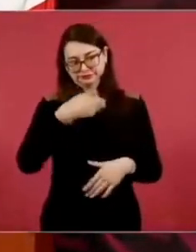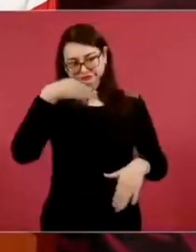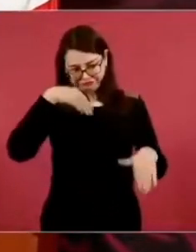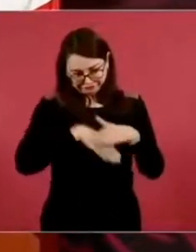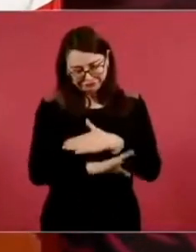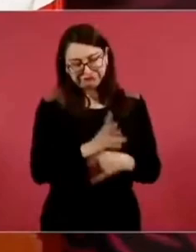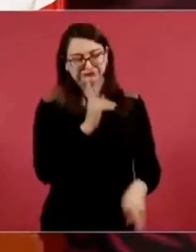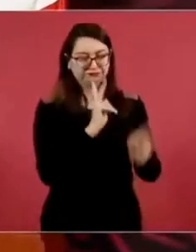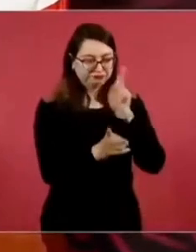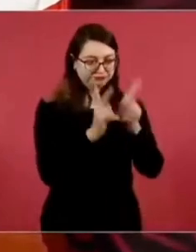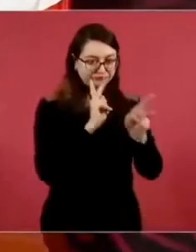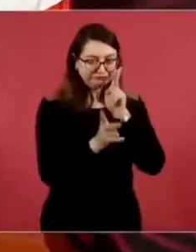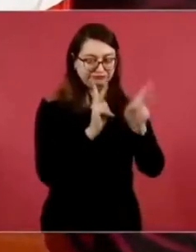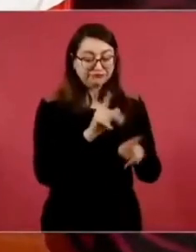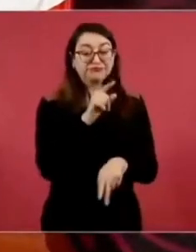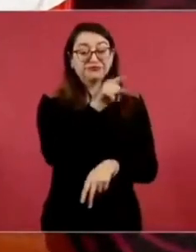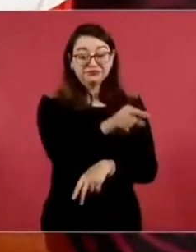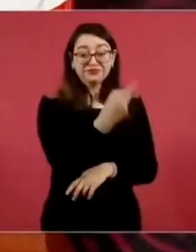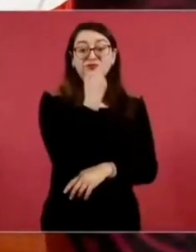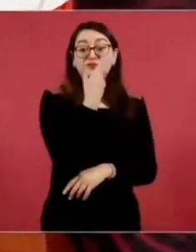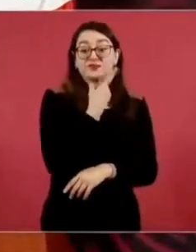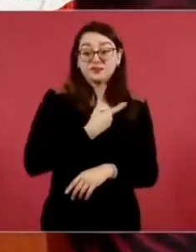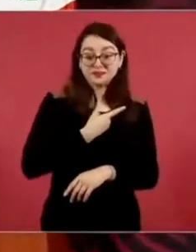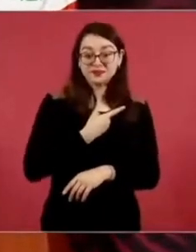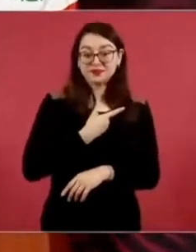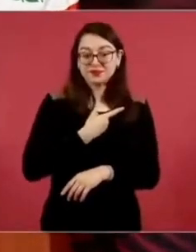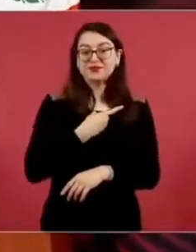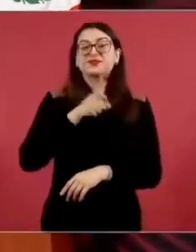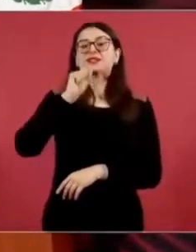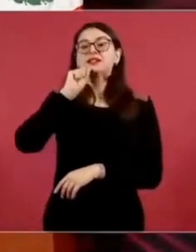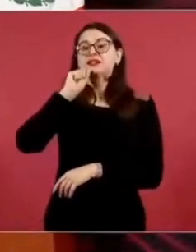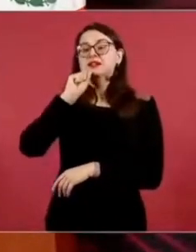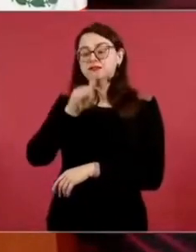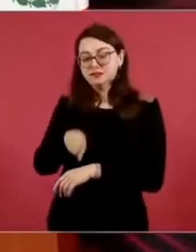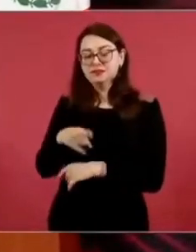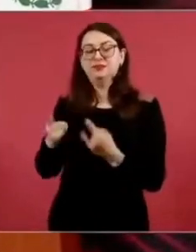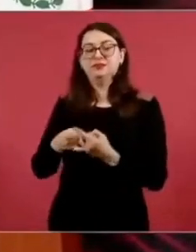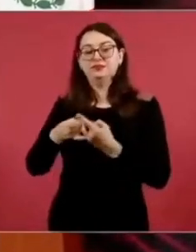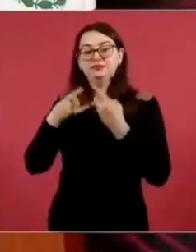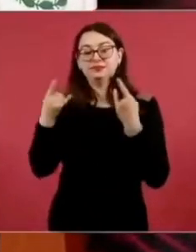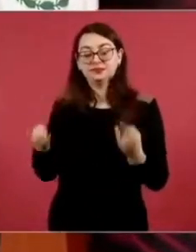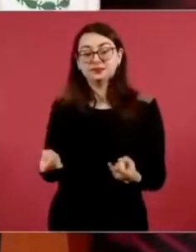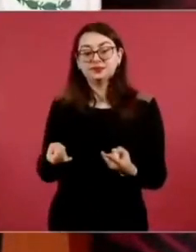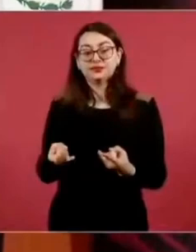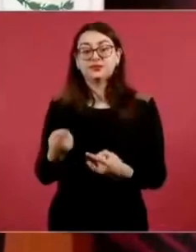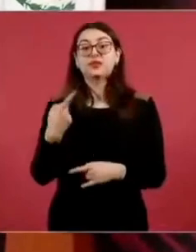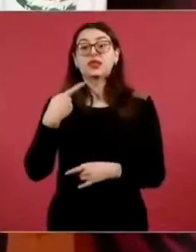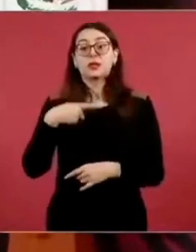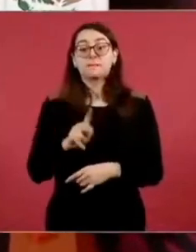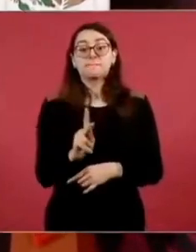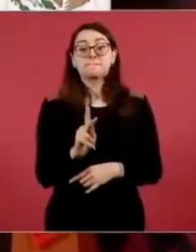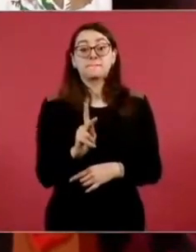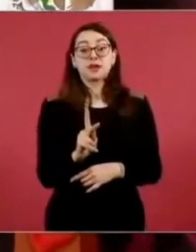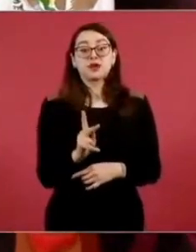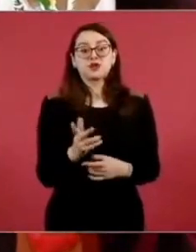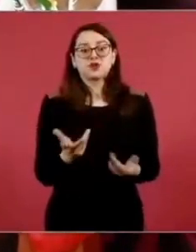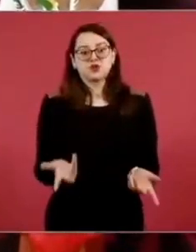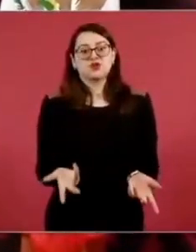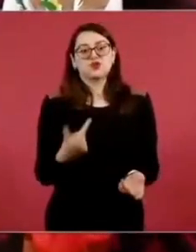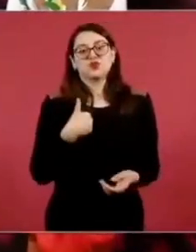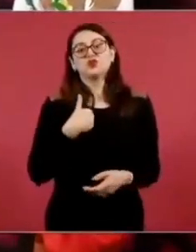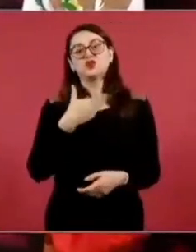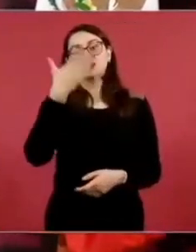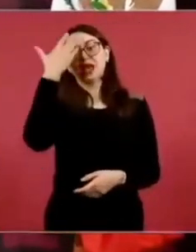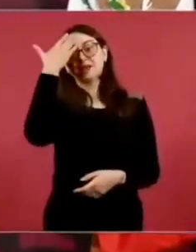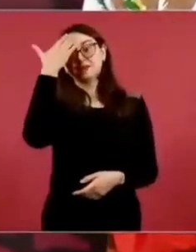la misma anécdota. Pero también yo ya sabía de la anécdota